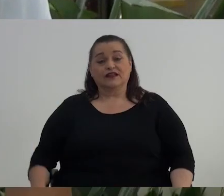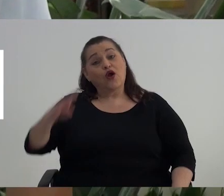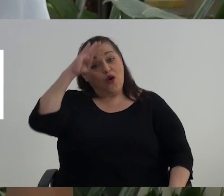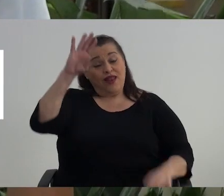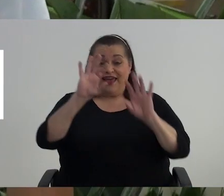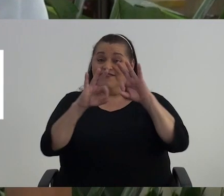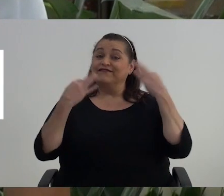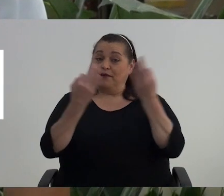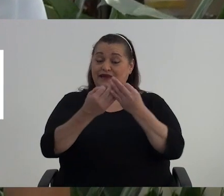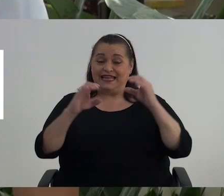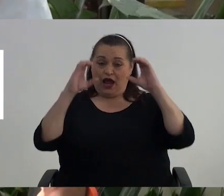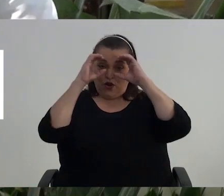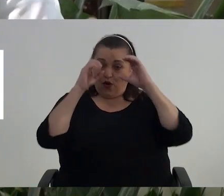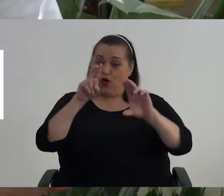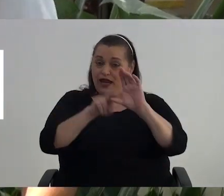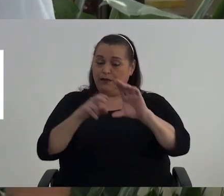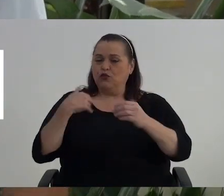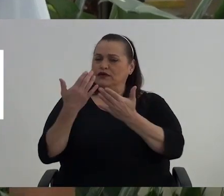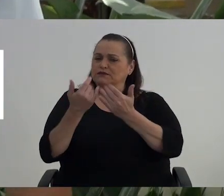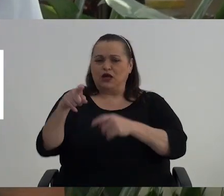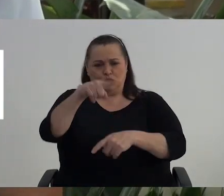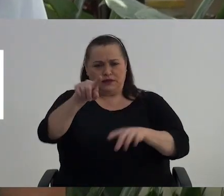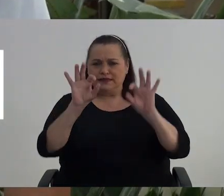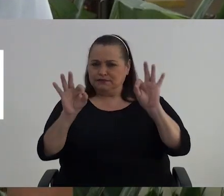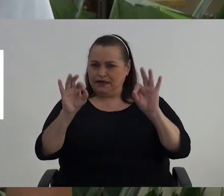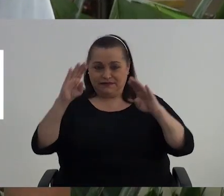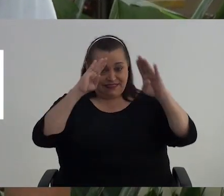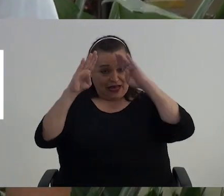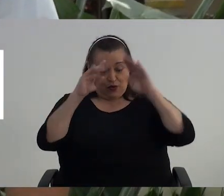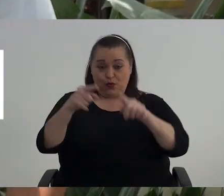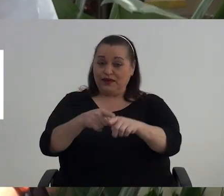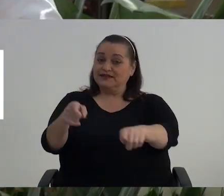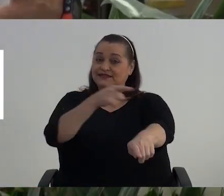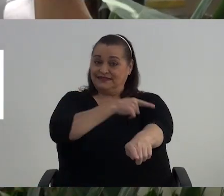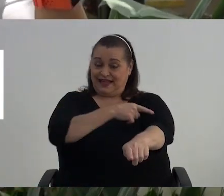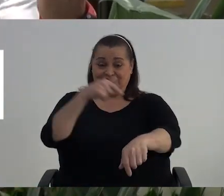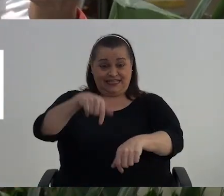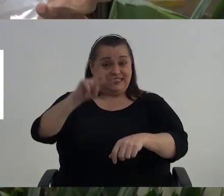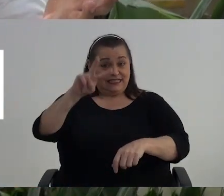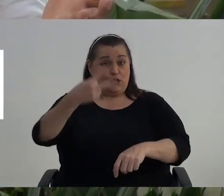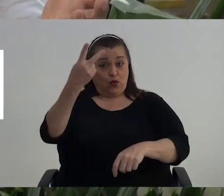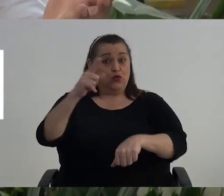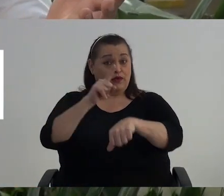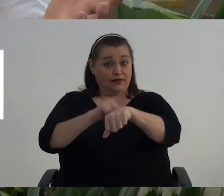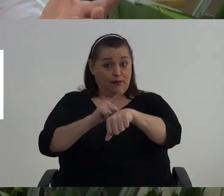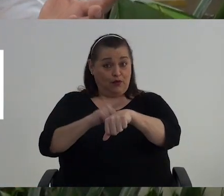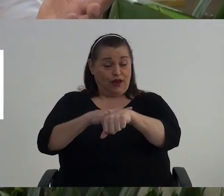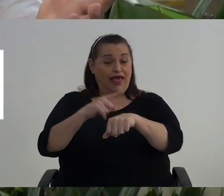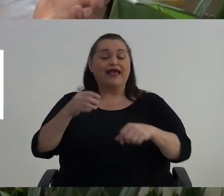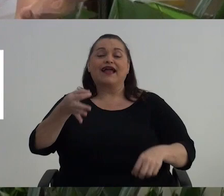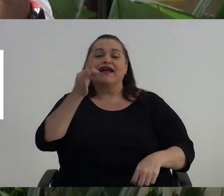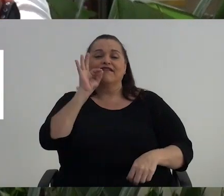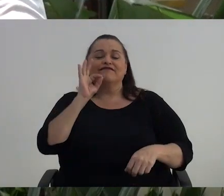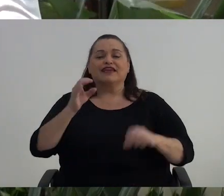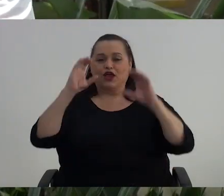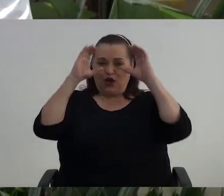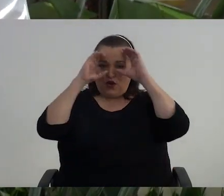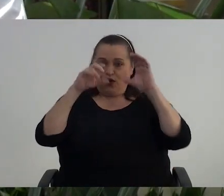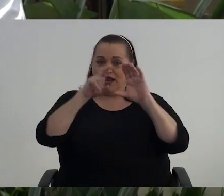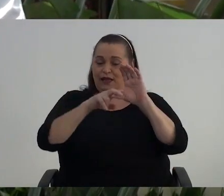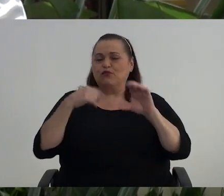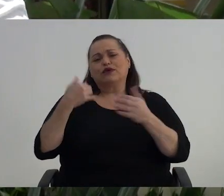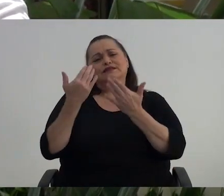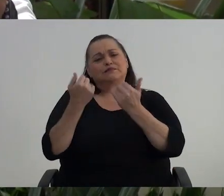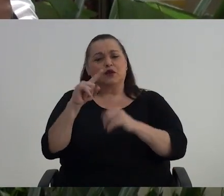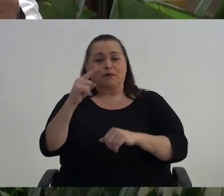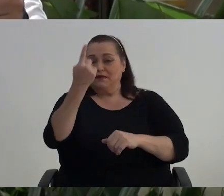Hola familia Colipro esperamos que esté muy bien un cordial saludo a la distancia en esta nueva segunda temporada de café Colipro esperamos que la primera les